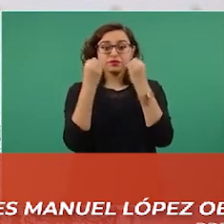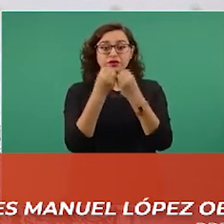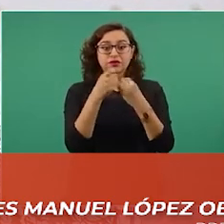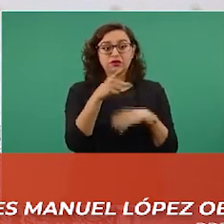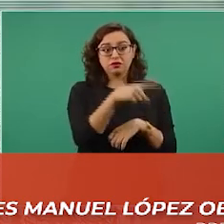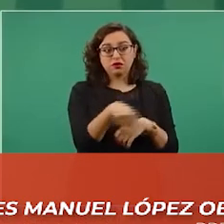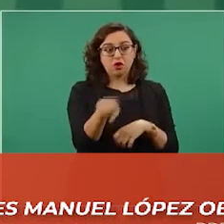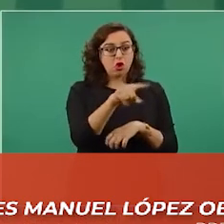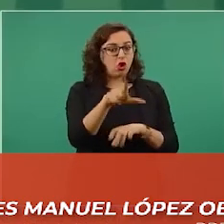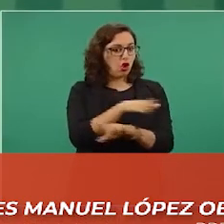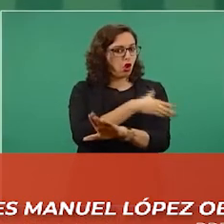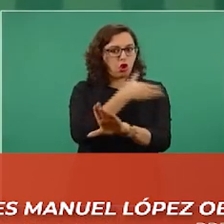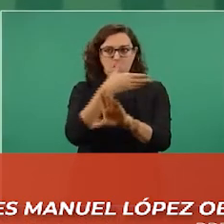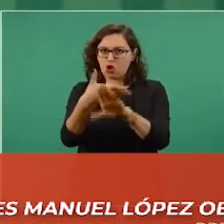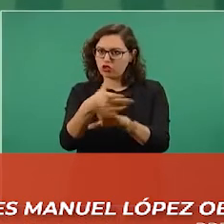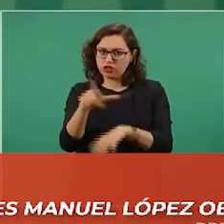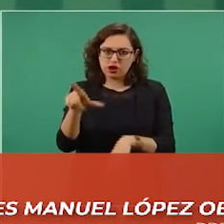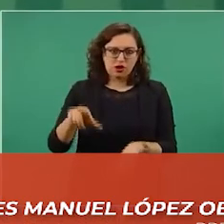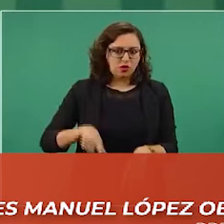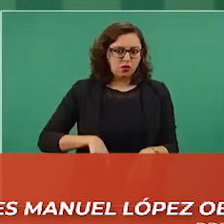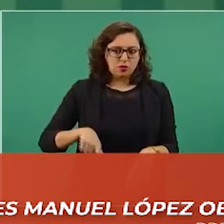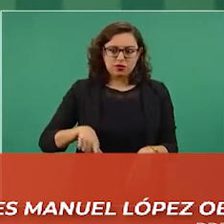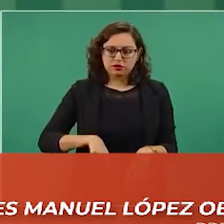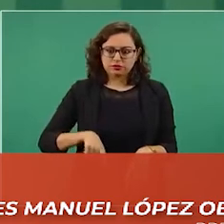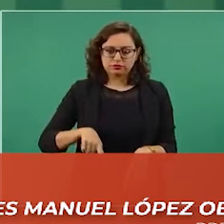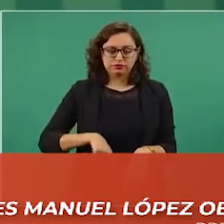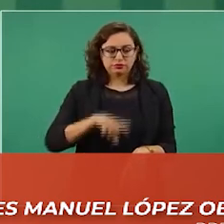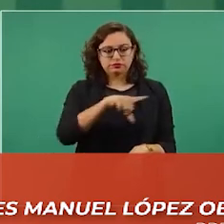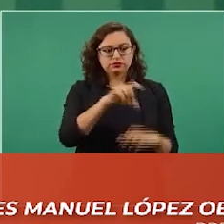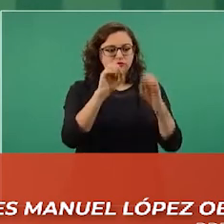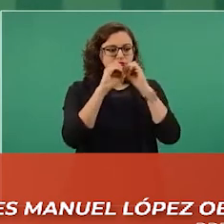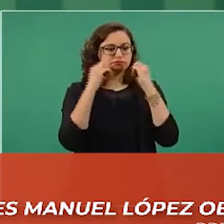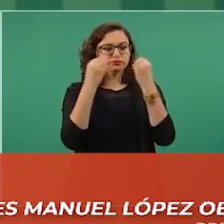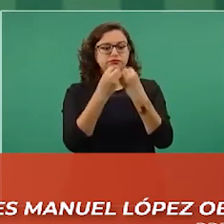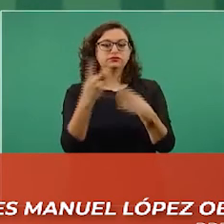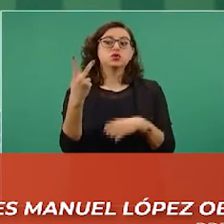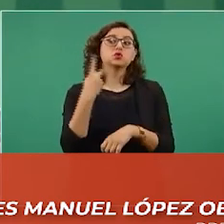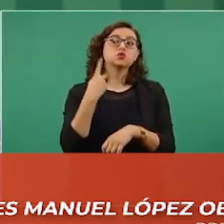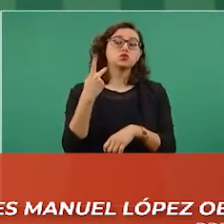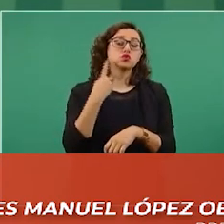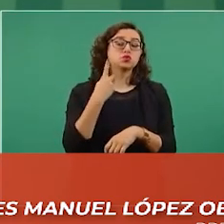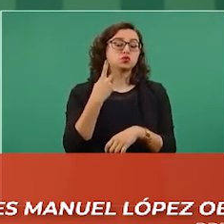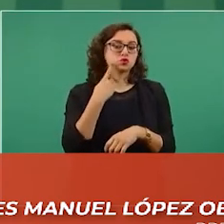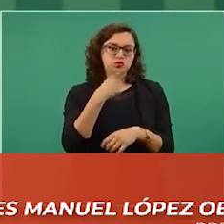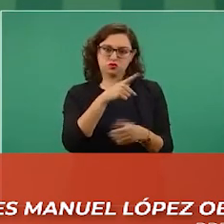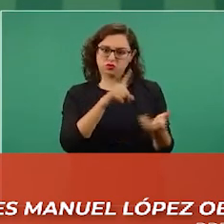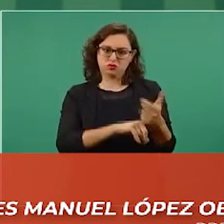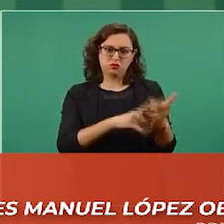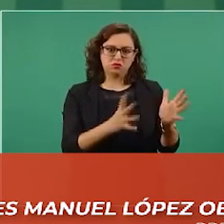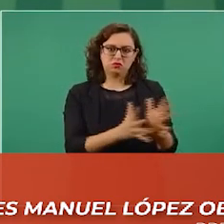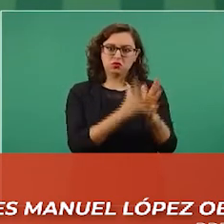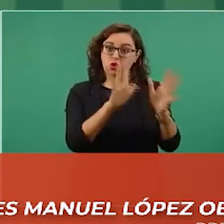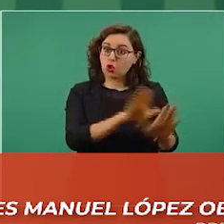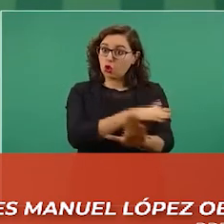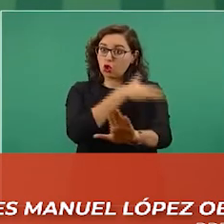opositoras, organizaciones políticas, opositoras a nuestro gobierno, yo